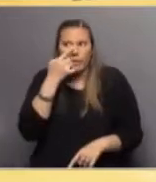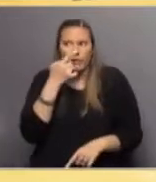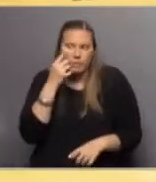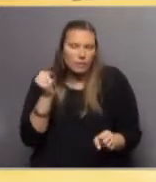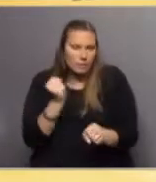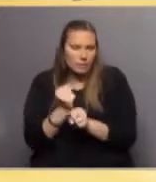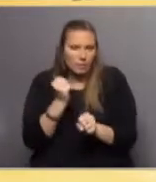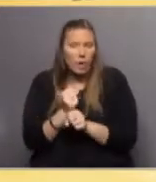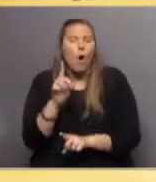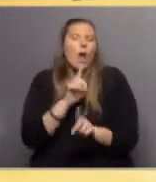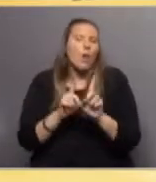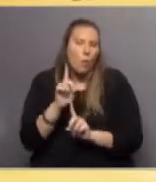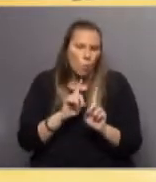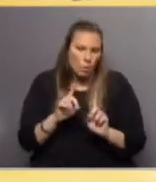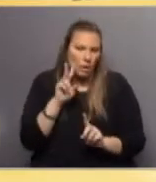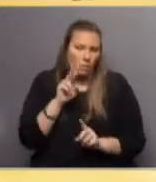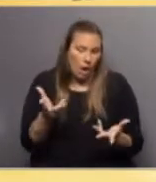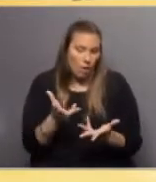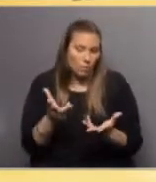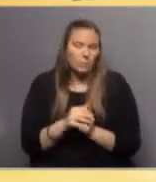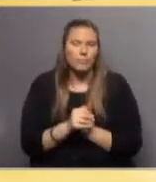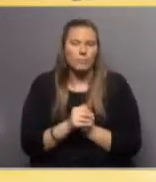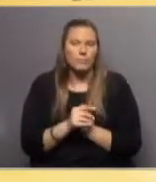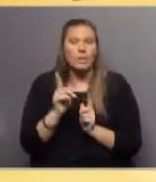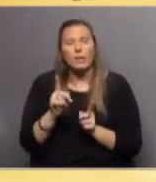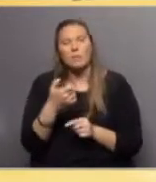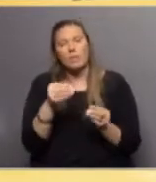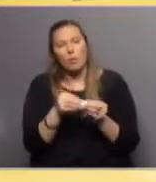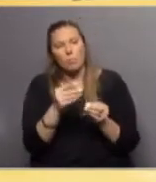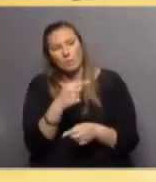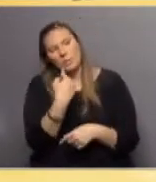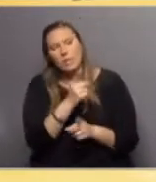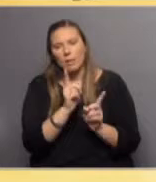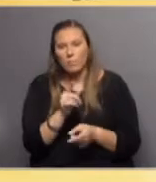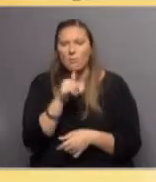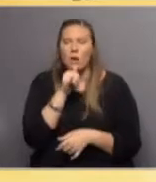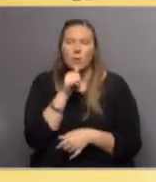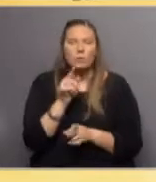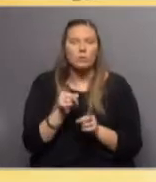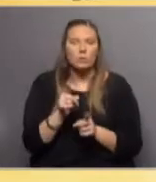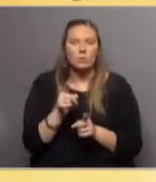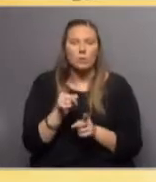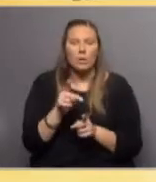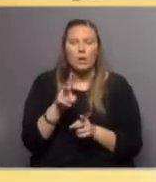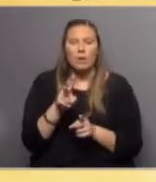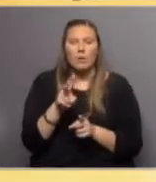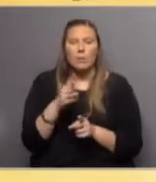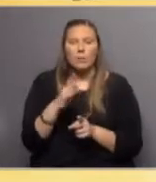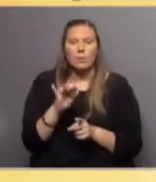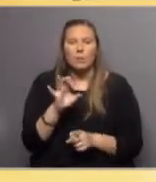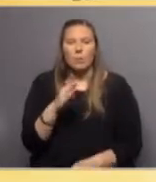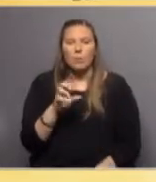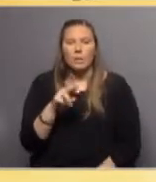Para contarte algunas que vamos a ver en este informe y en el de Alexandra también en un ratito, pero, por ejemplo, Biopremix es una empresa